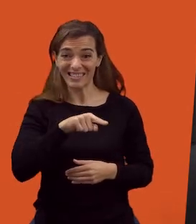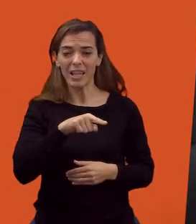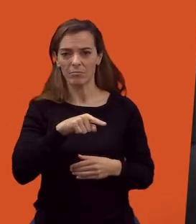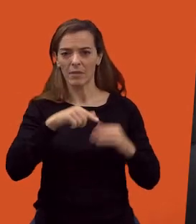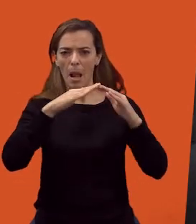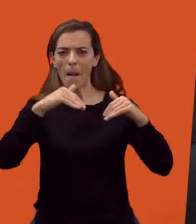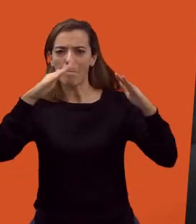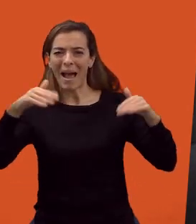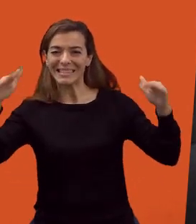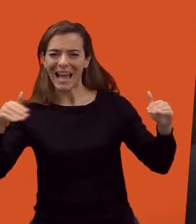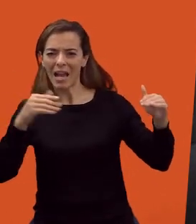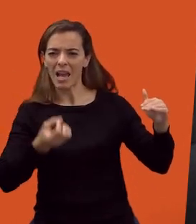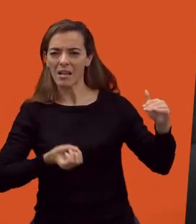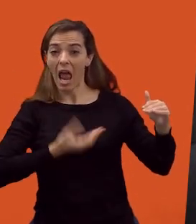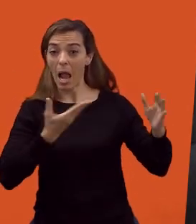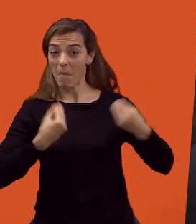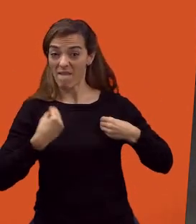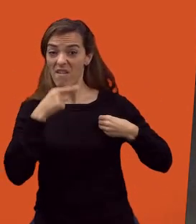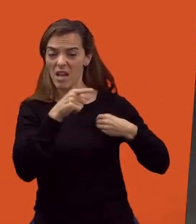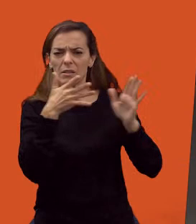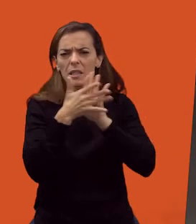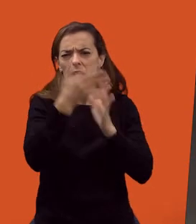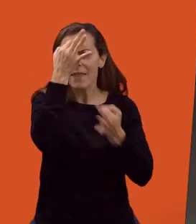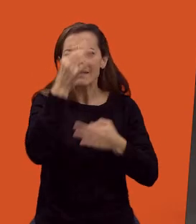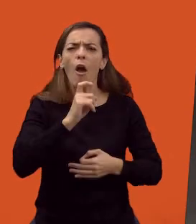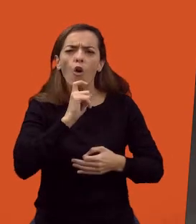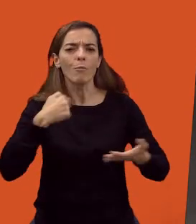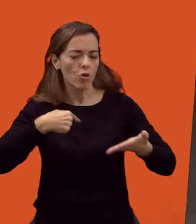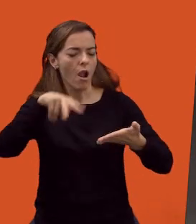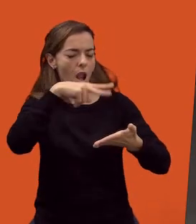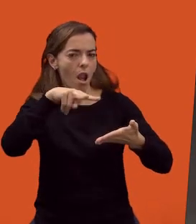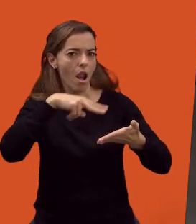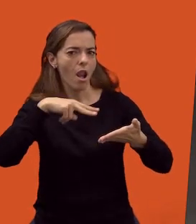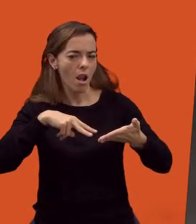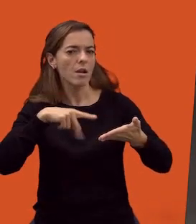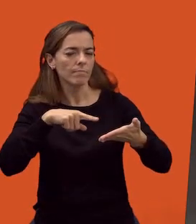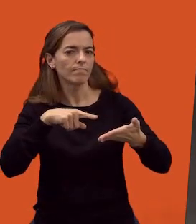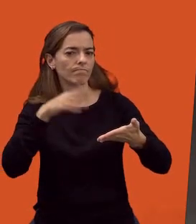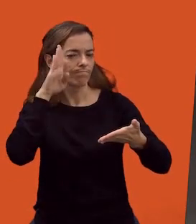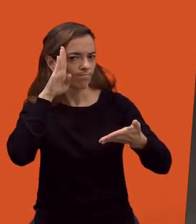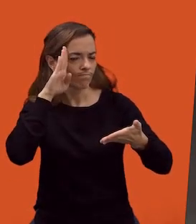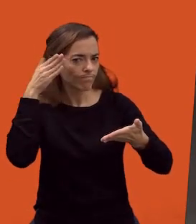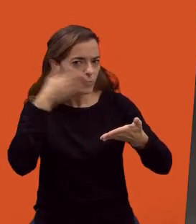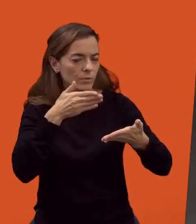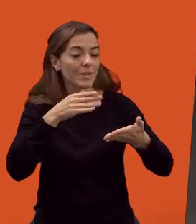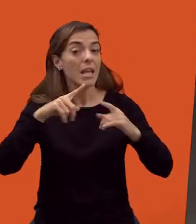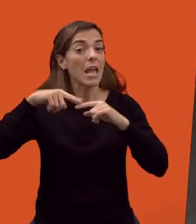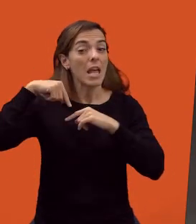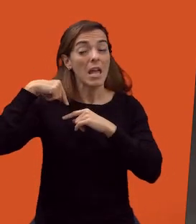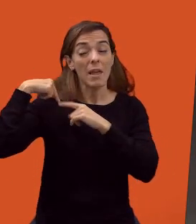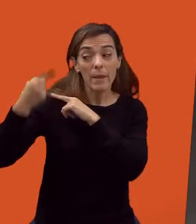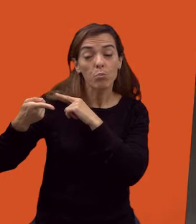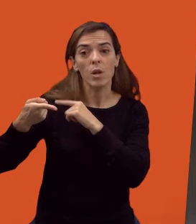donde viven todas las almas, y luego a través de una conversación que le